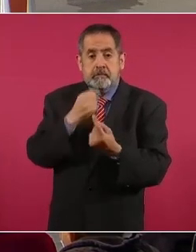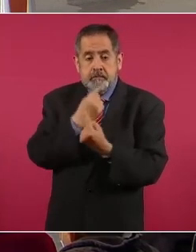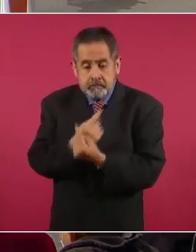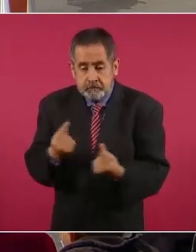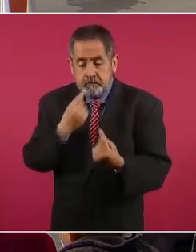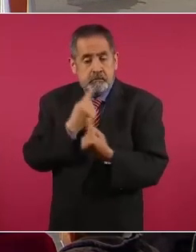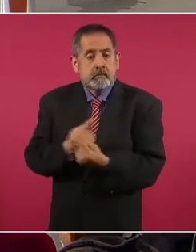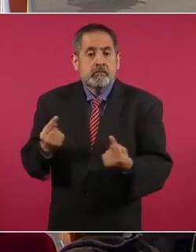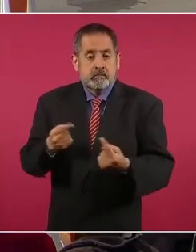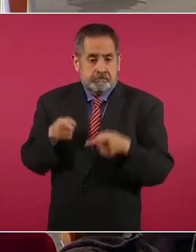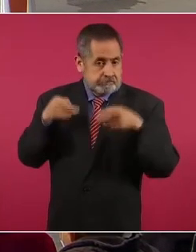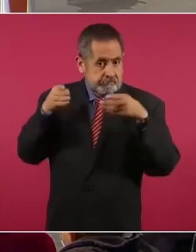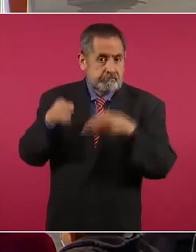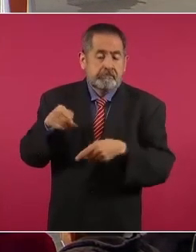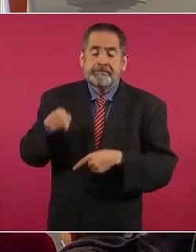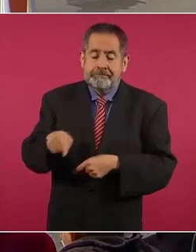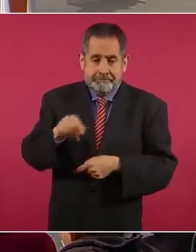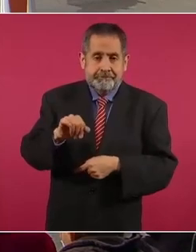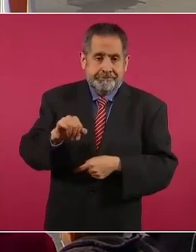y niños,